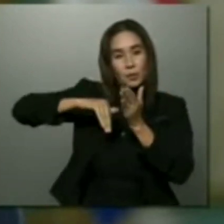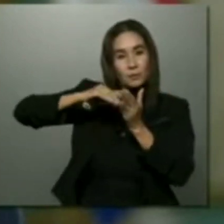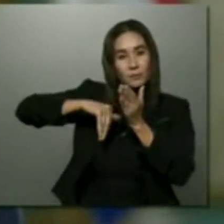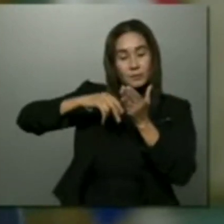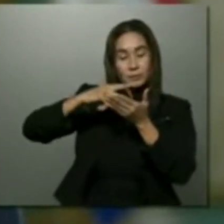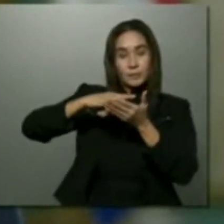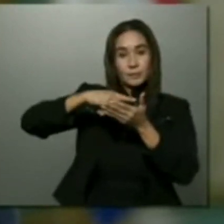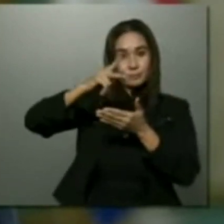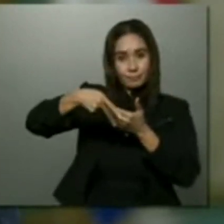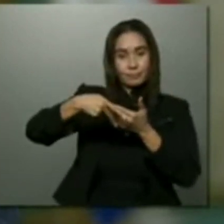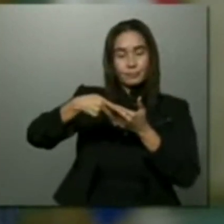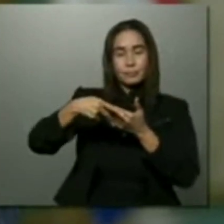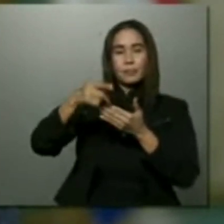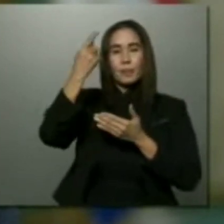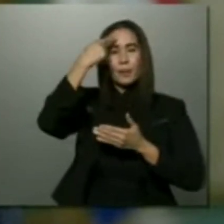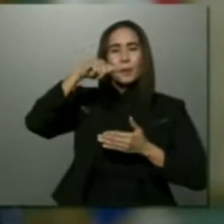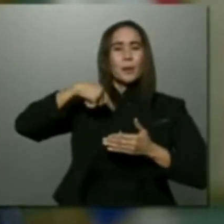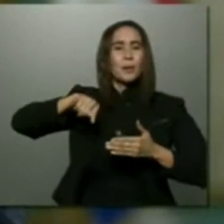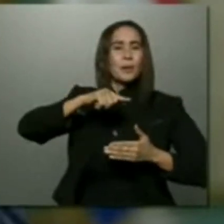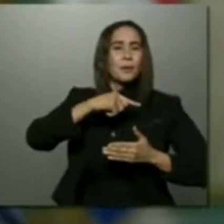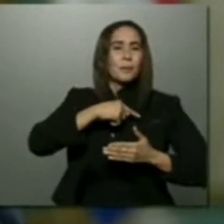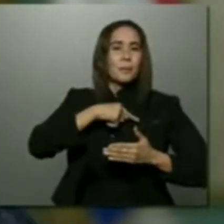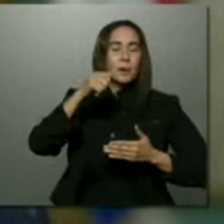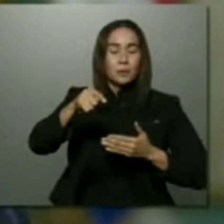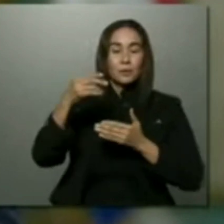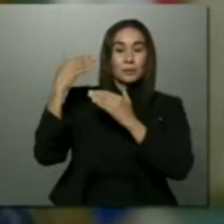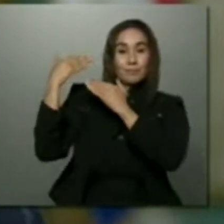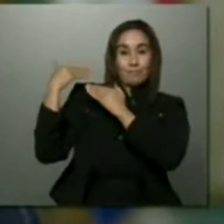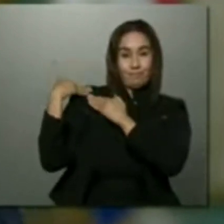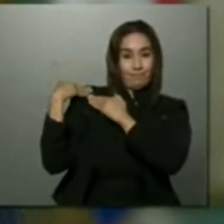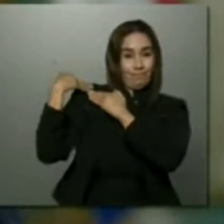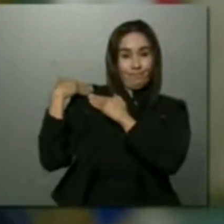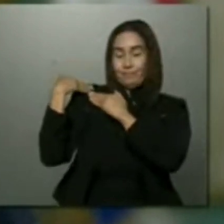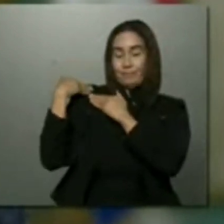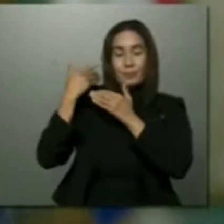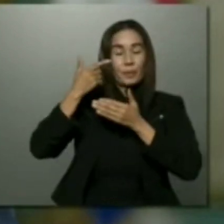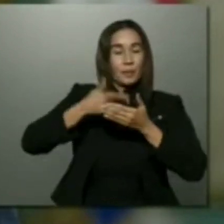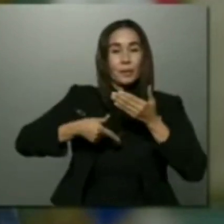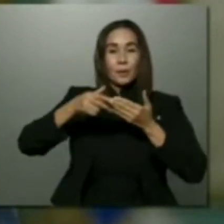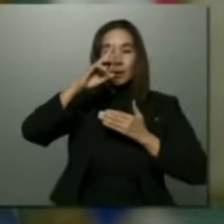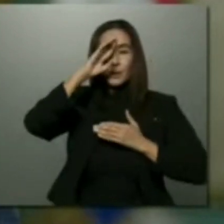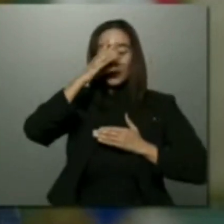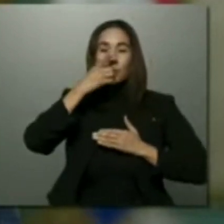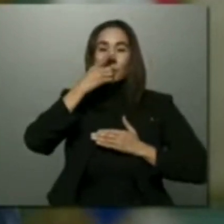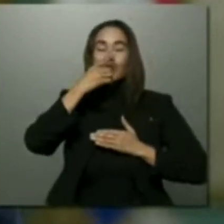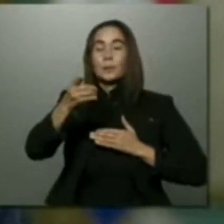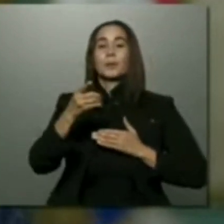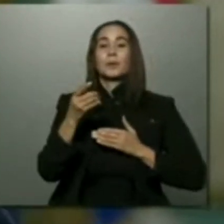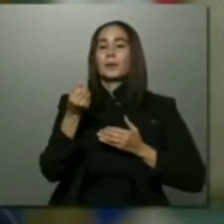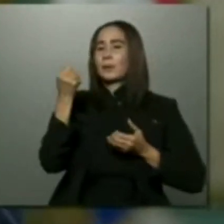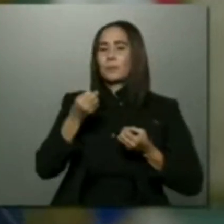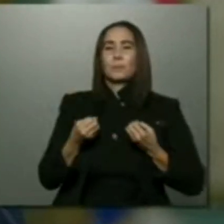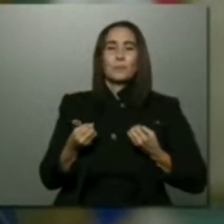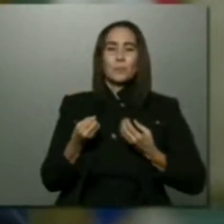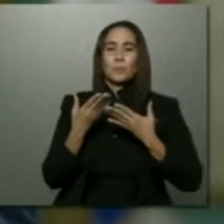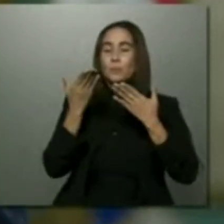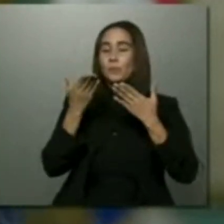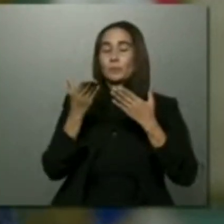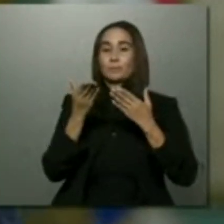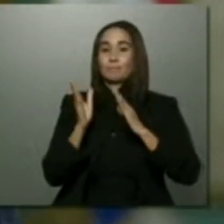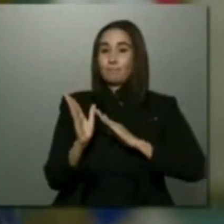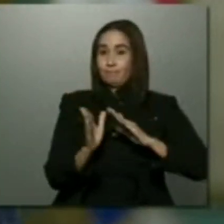contrato. Para nosotros, esa carga injusta y lesiva para el pueblo dominicano era sencillamente